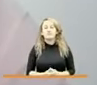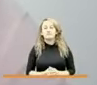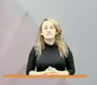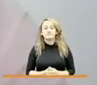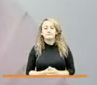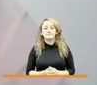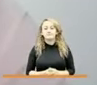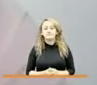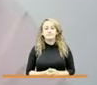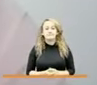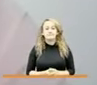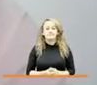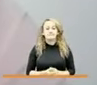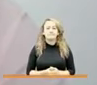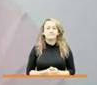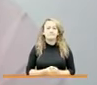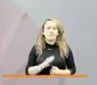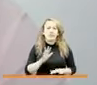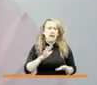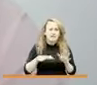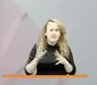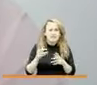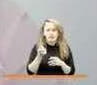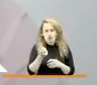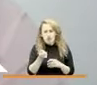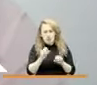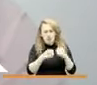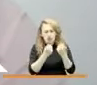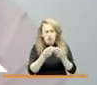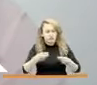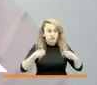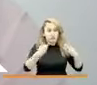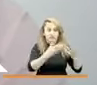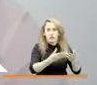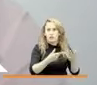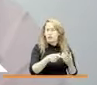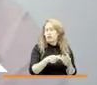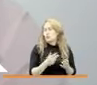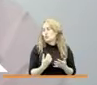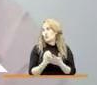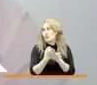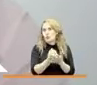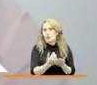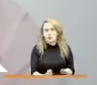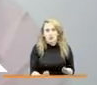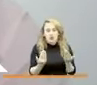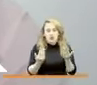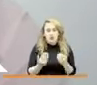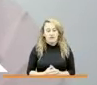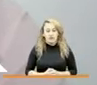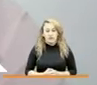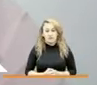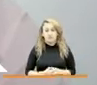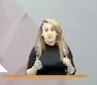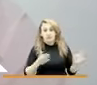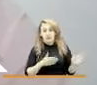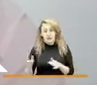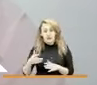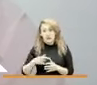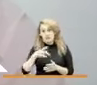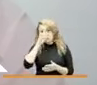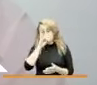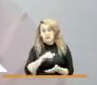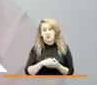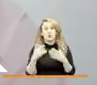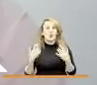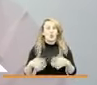pocas veces se hacen dotaciones a estos salones esto es de gran ayuda entonces creo que este plan ha sido una